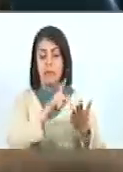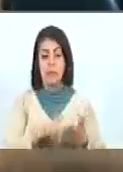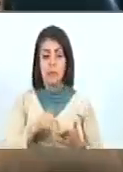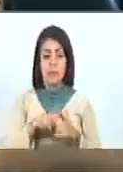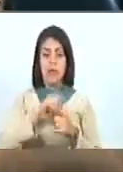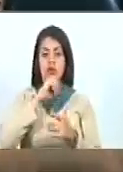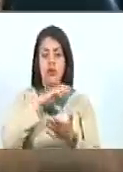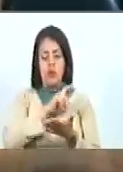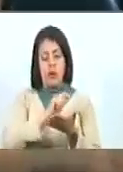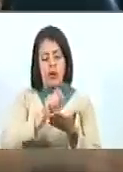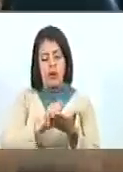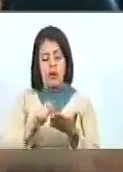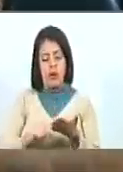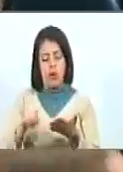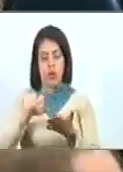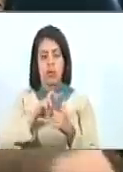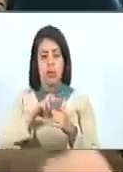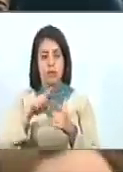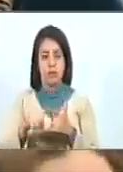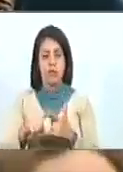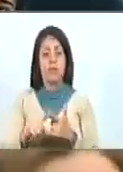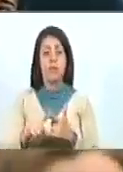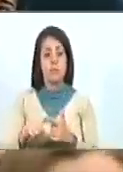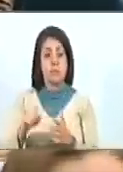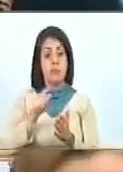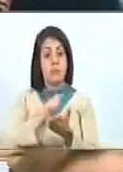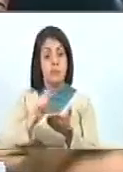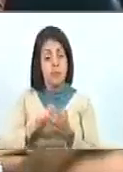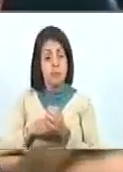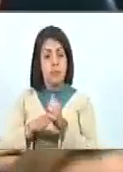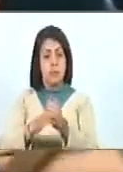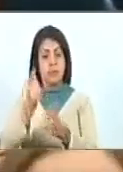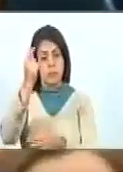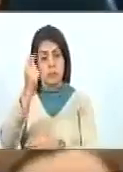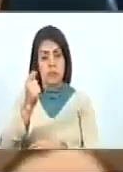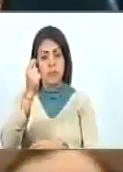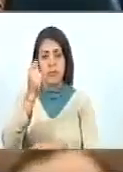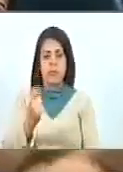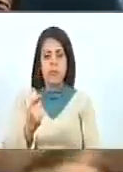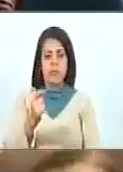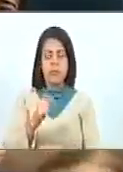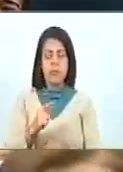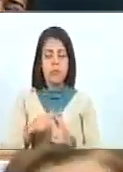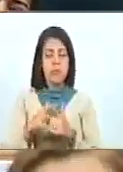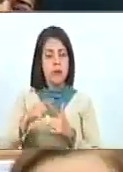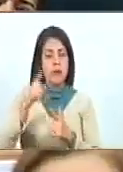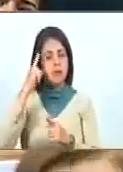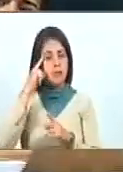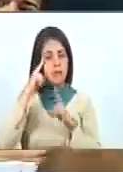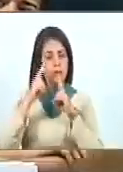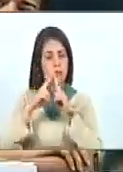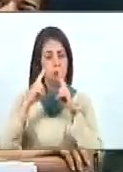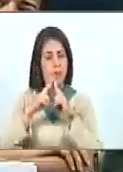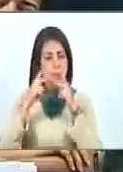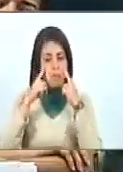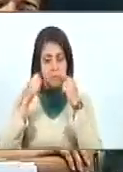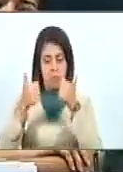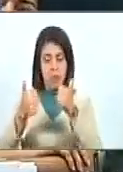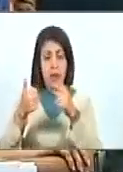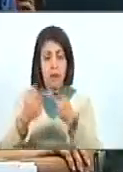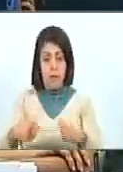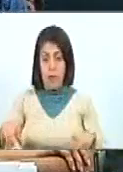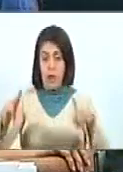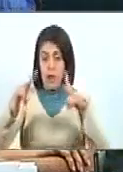historiadores, donde han participado cronistas, diputados también, para reconocer el gran